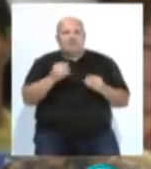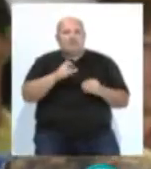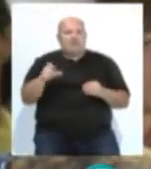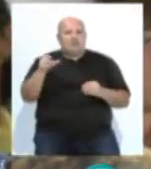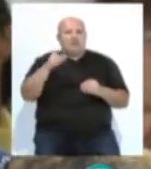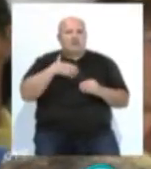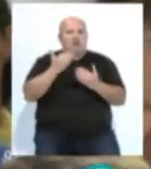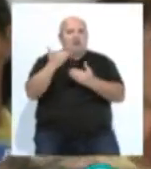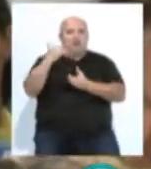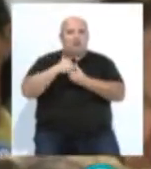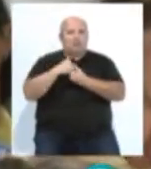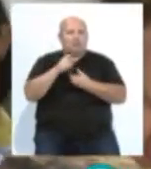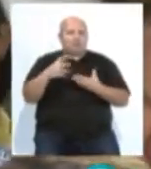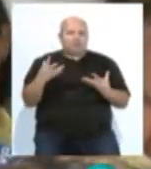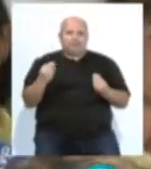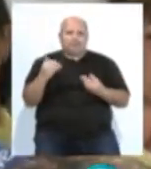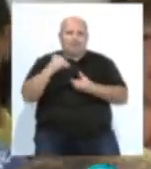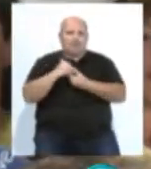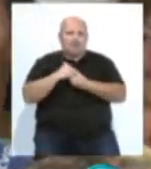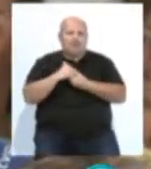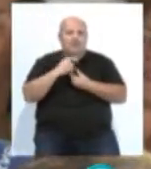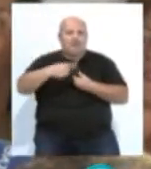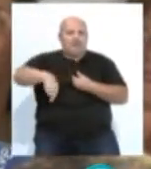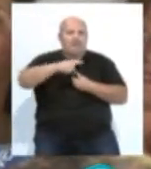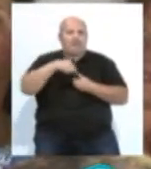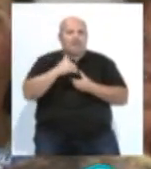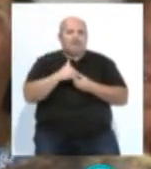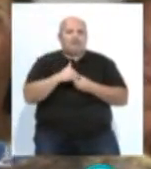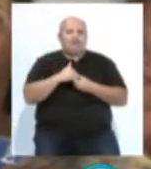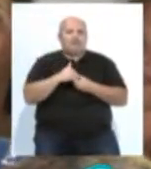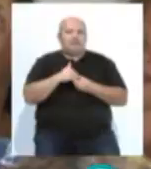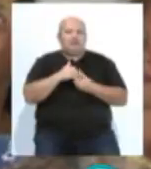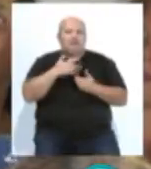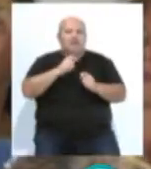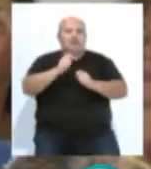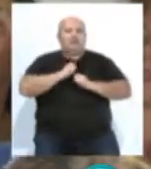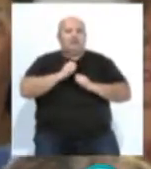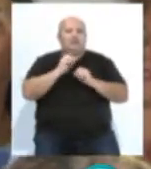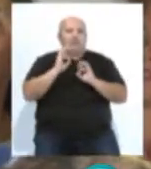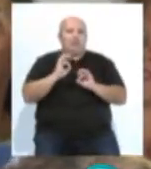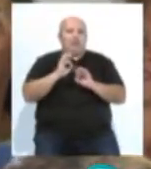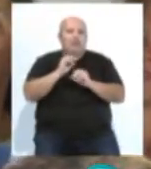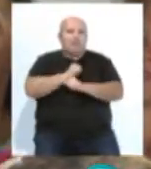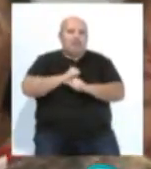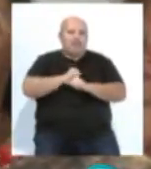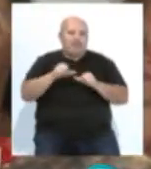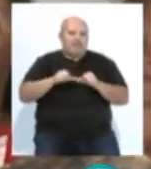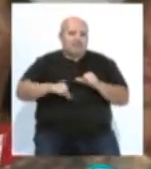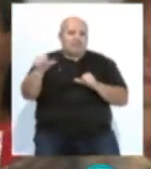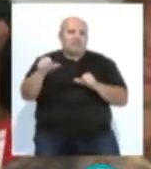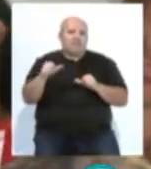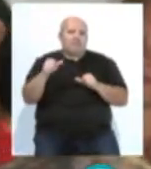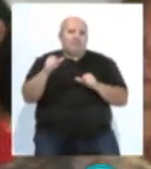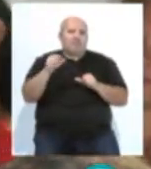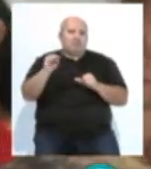mucha gente de las que nos ha votado, muchísima gente de las que nos ha votado, que confían en nosotros como su última expectativa, como